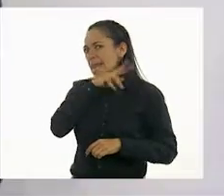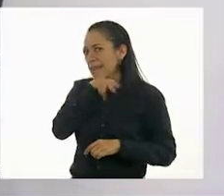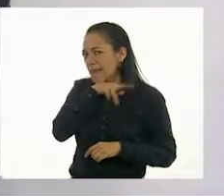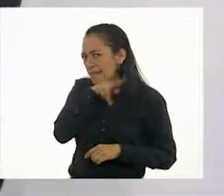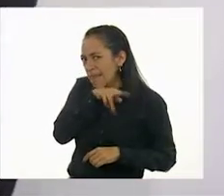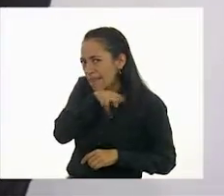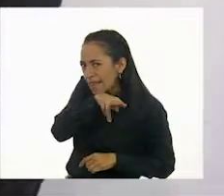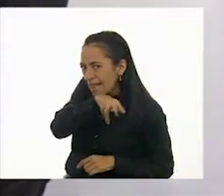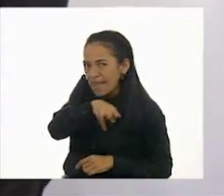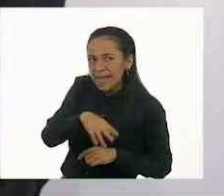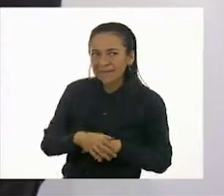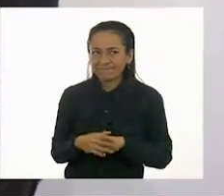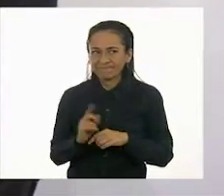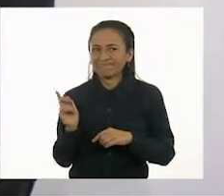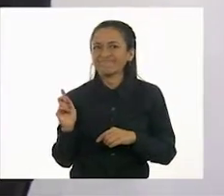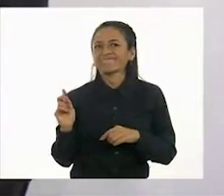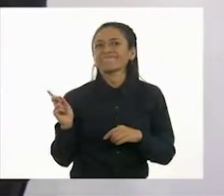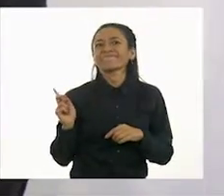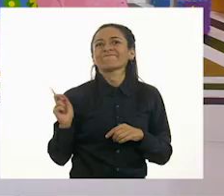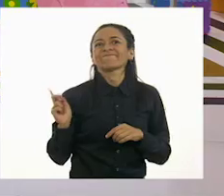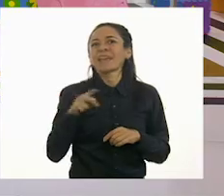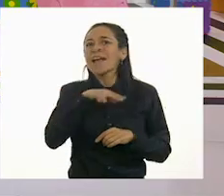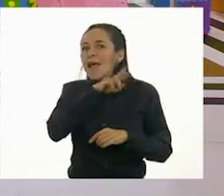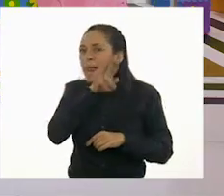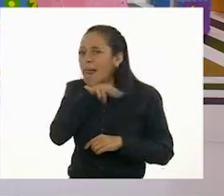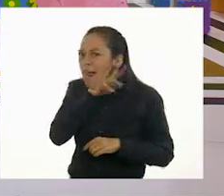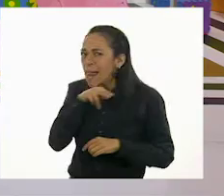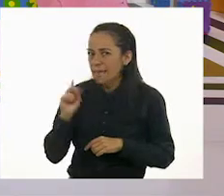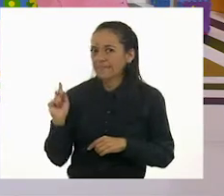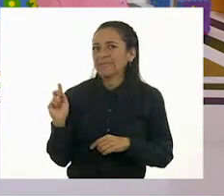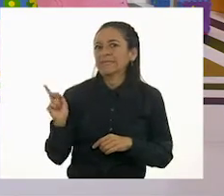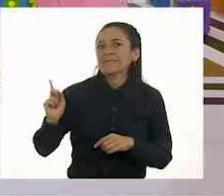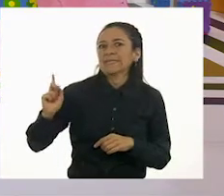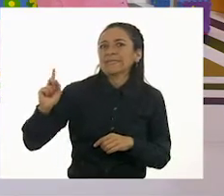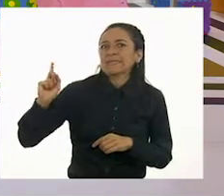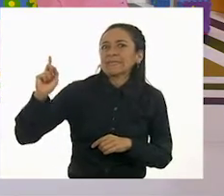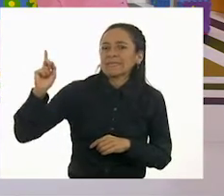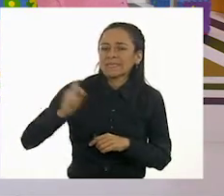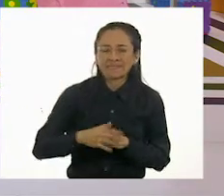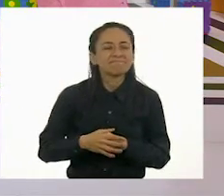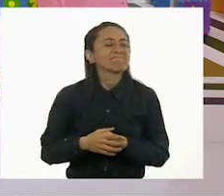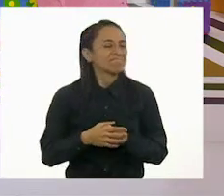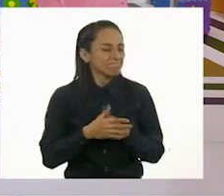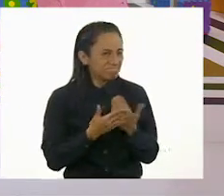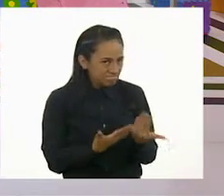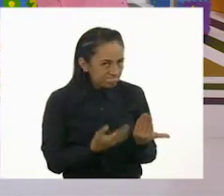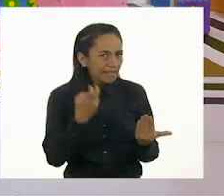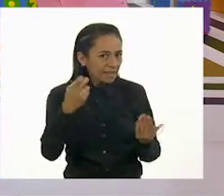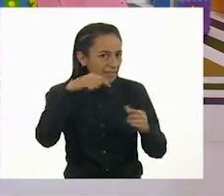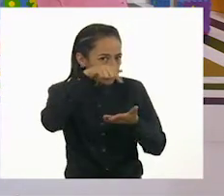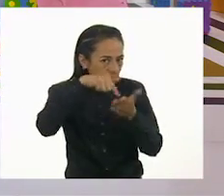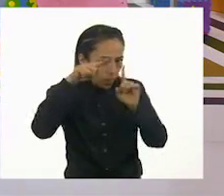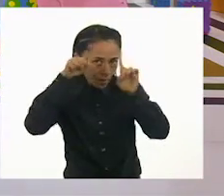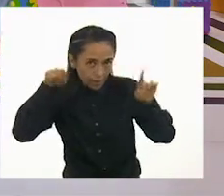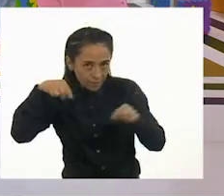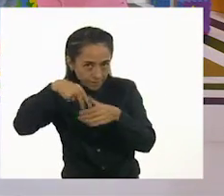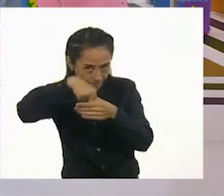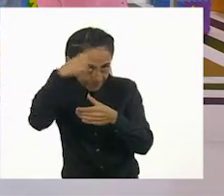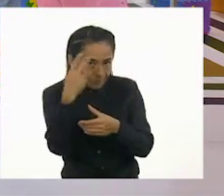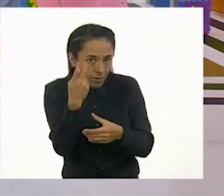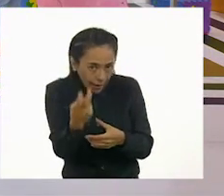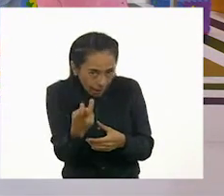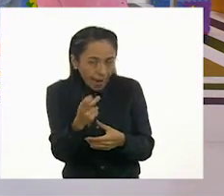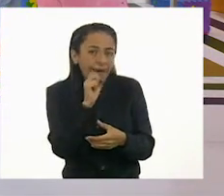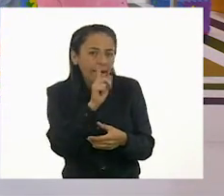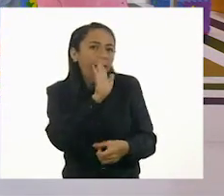De cascabeles esta que tenemos aquí. Bien, entonces, en el espacio donde dice un animal con escamas, en este caso,